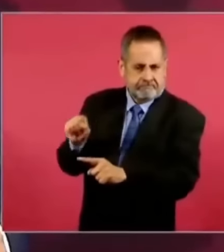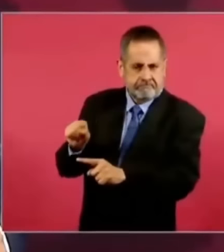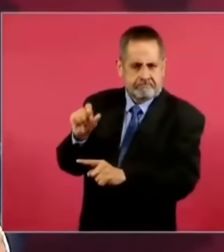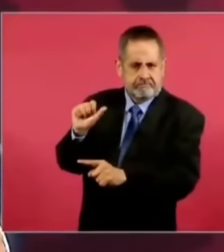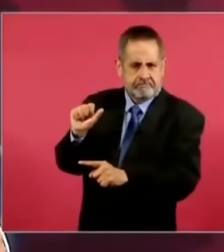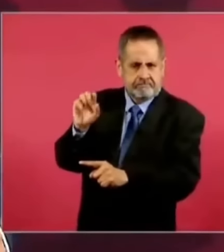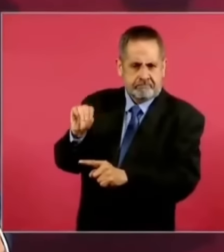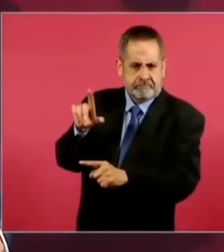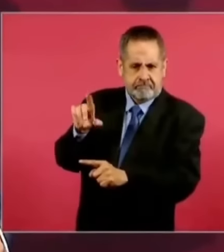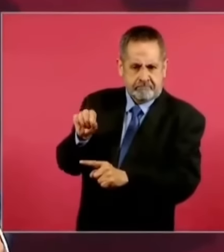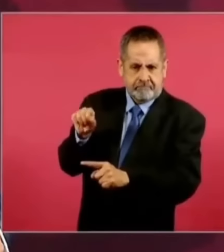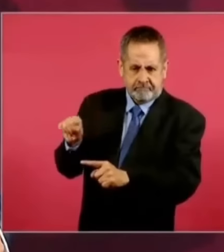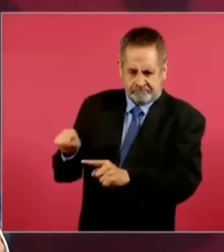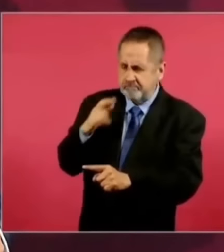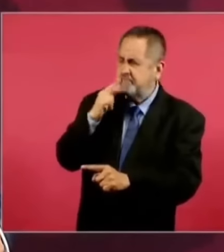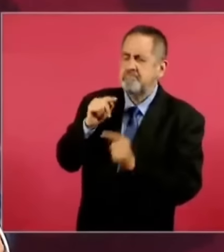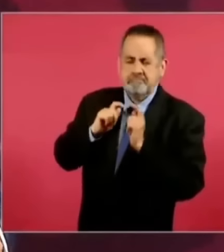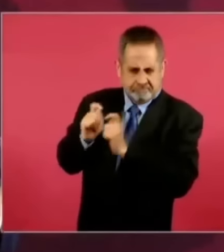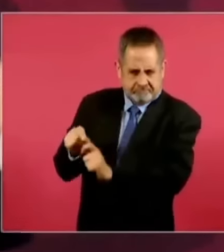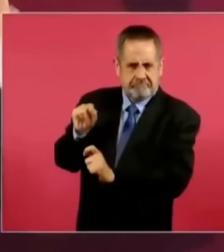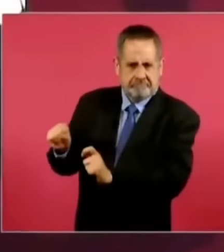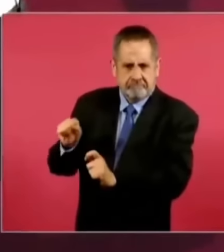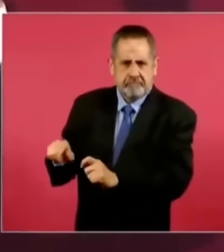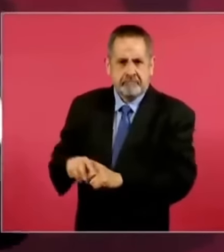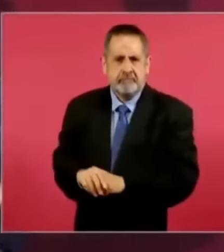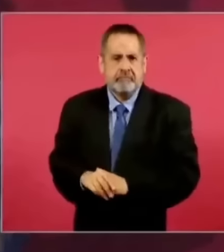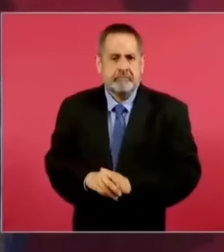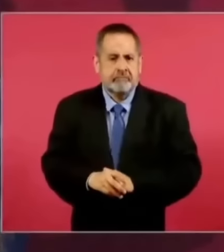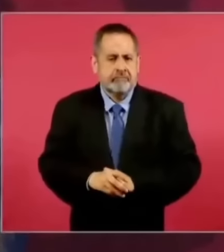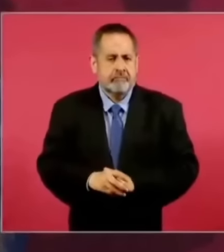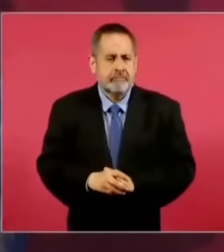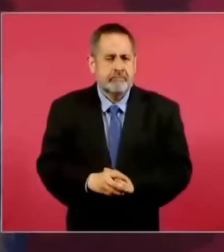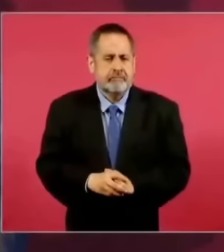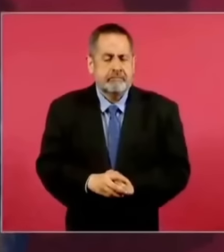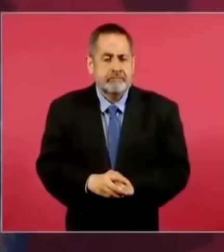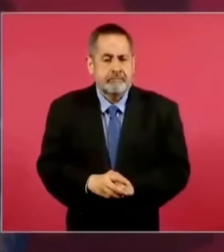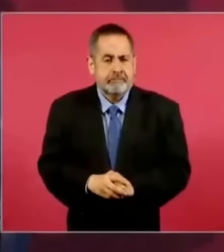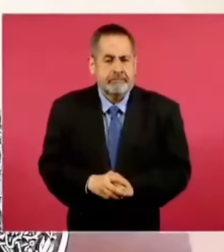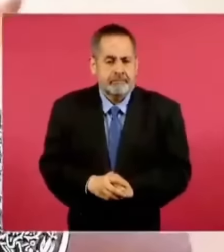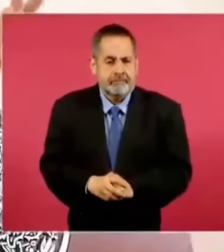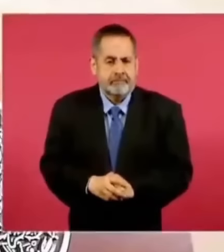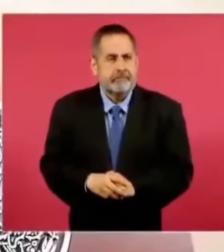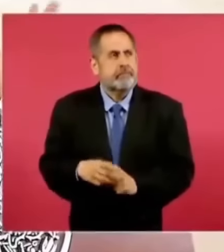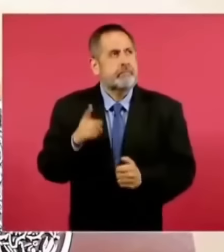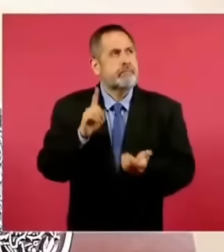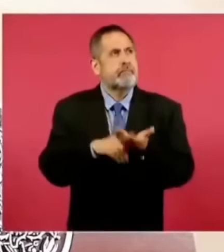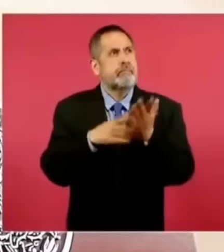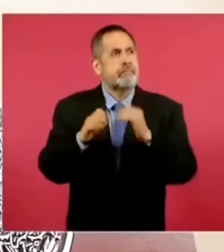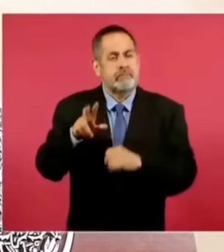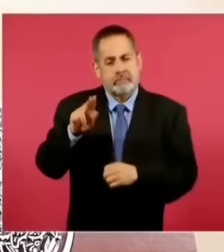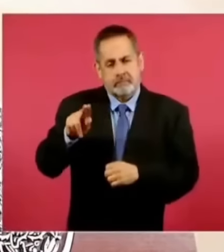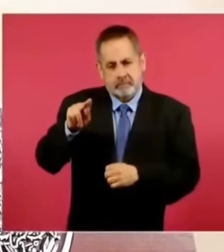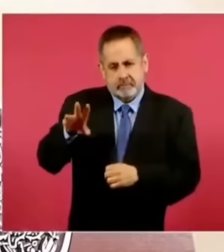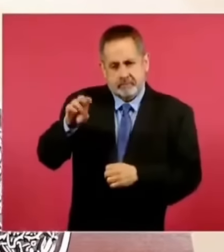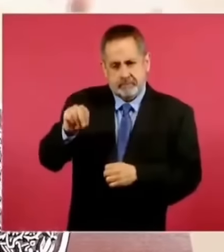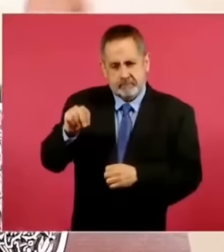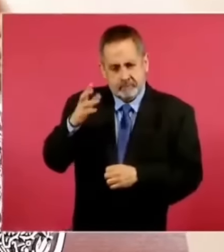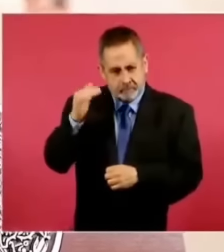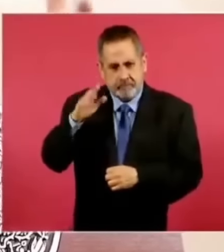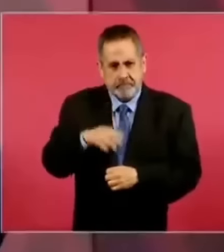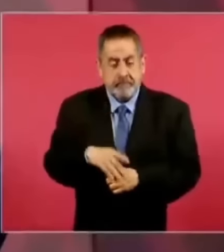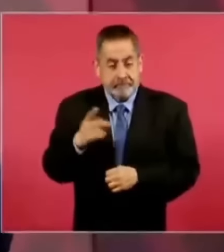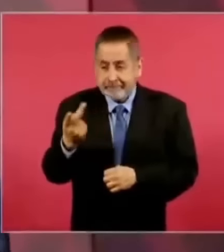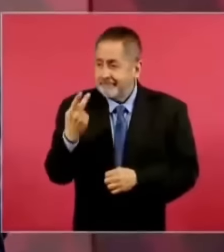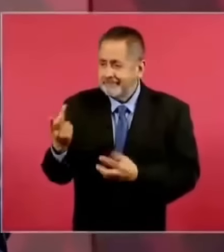en 89. Esa es mi